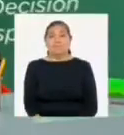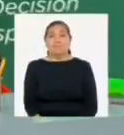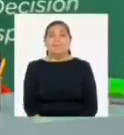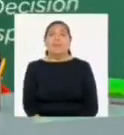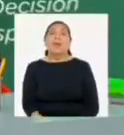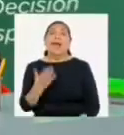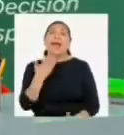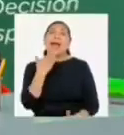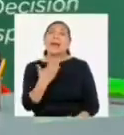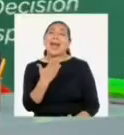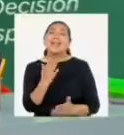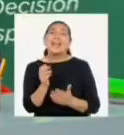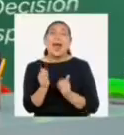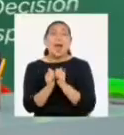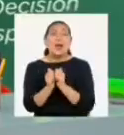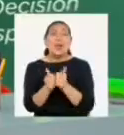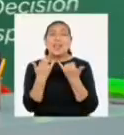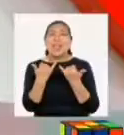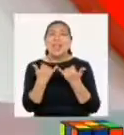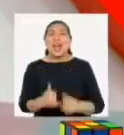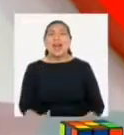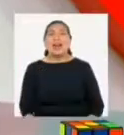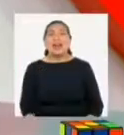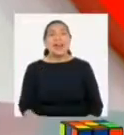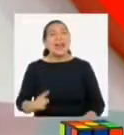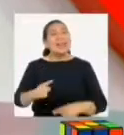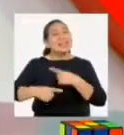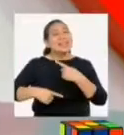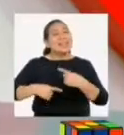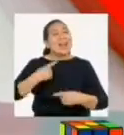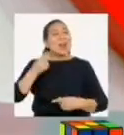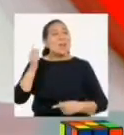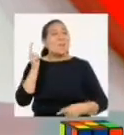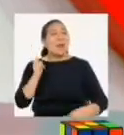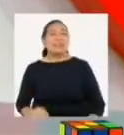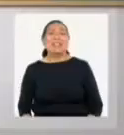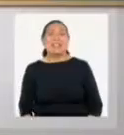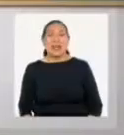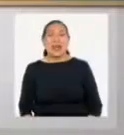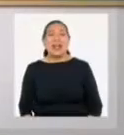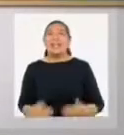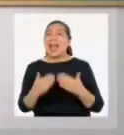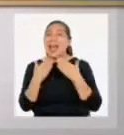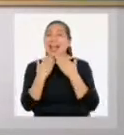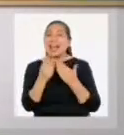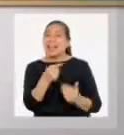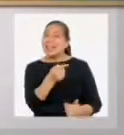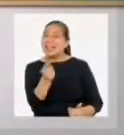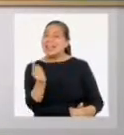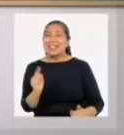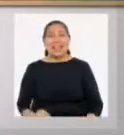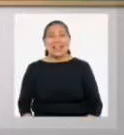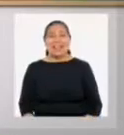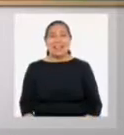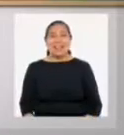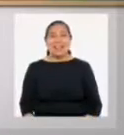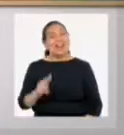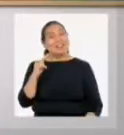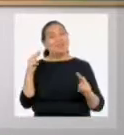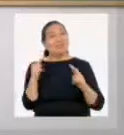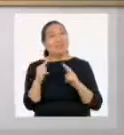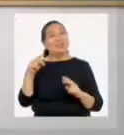Profesora Jéssica, gracias por acompañarnos hoy. Hasta la próxima, profesora Jéssica. Gracias a ustedes.